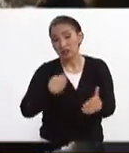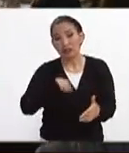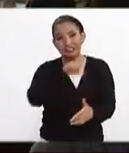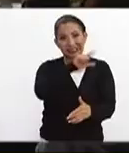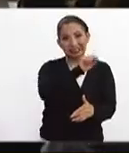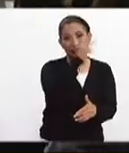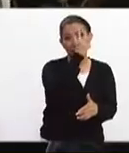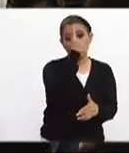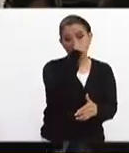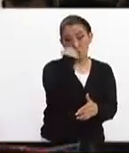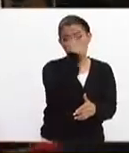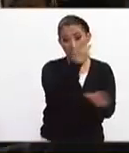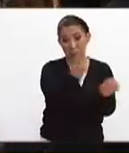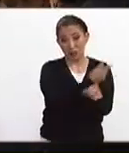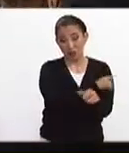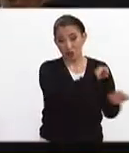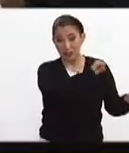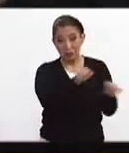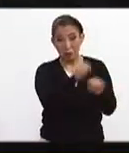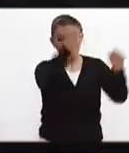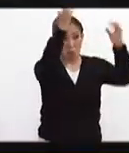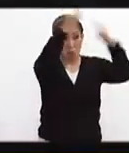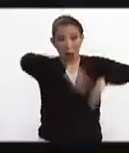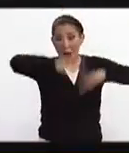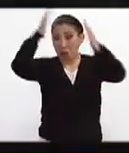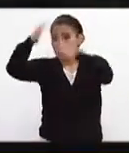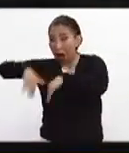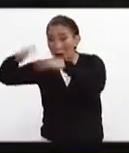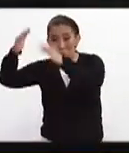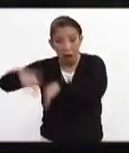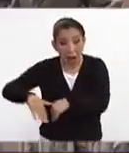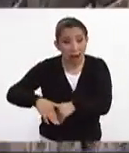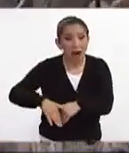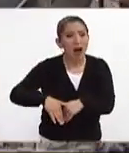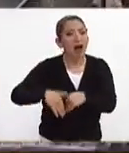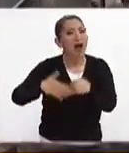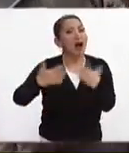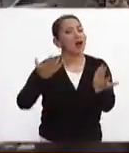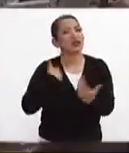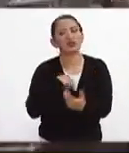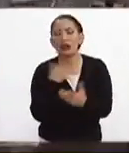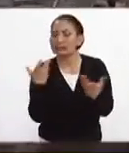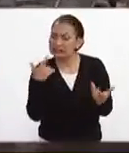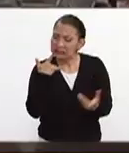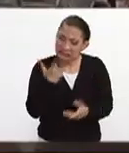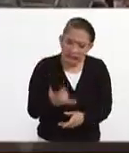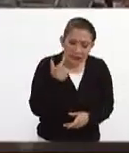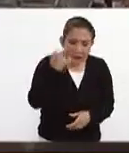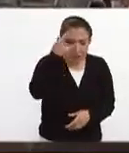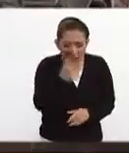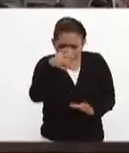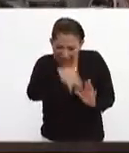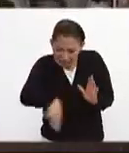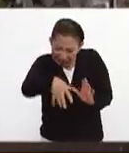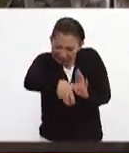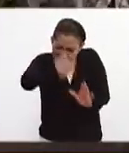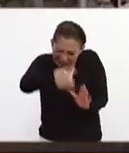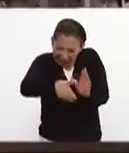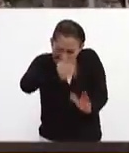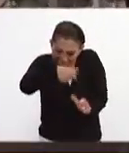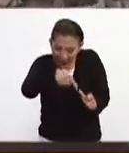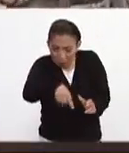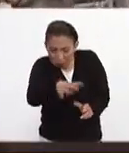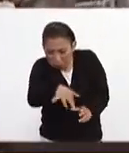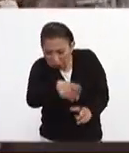72 horas de la ocurrencia de estos derrumbes y hacemos todo lo posible por llegar a los lugares a donde se